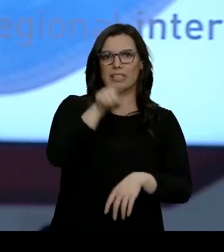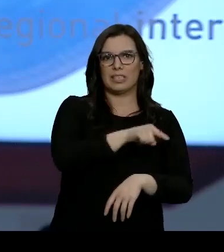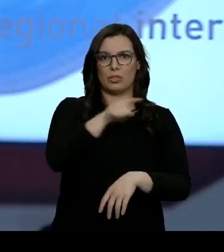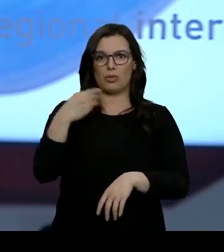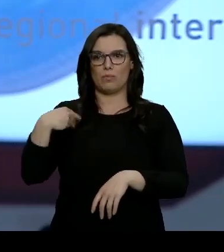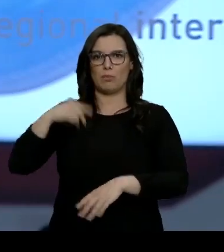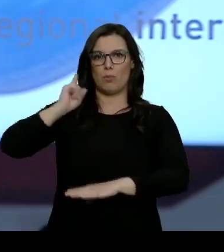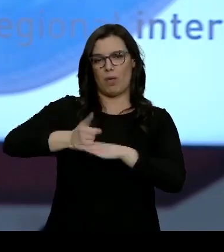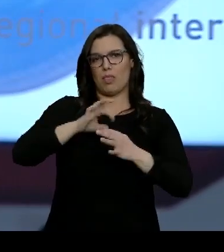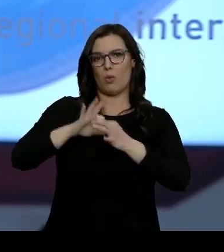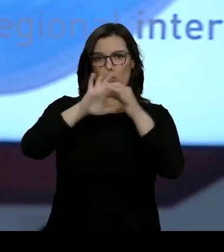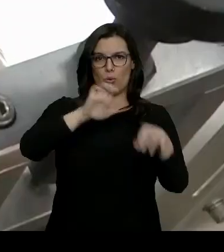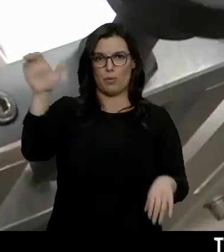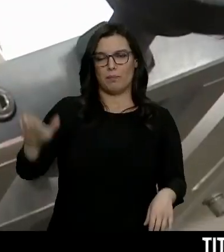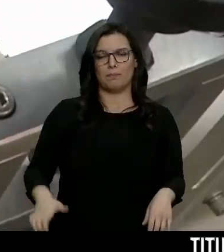marca la Unión Europea.